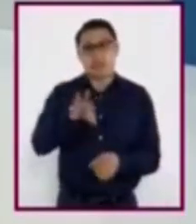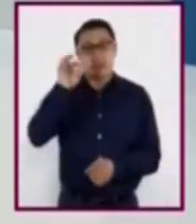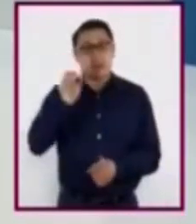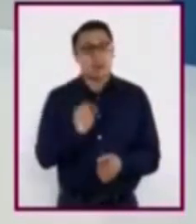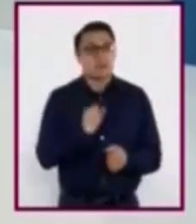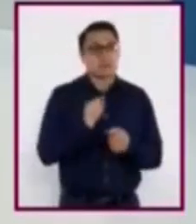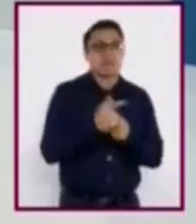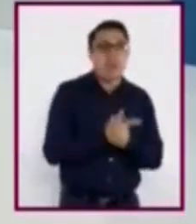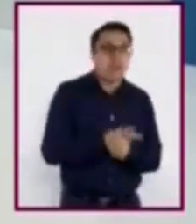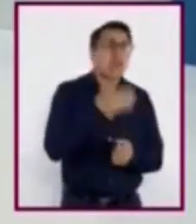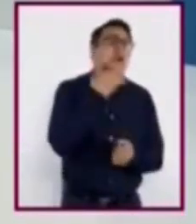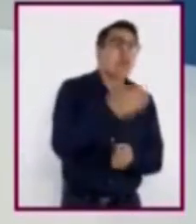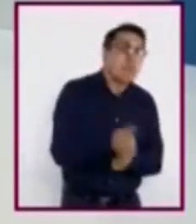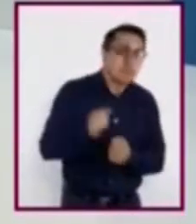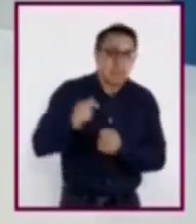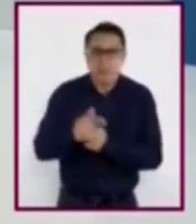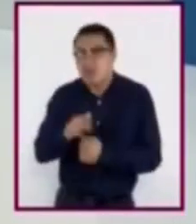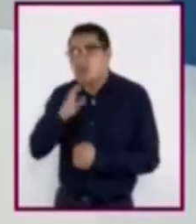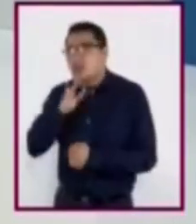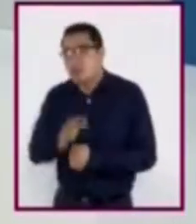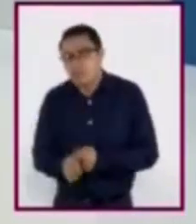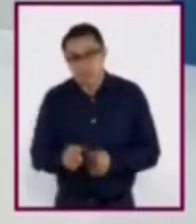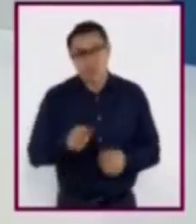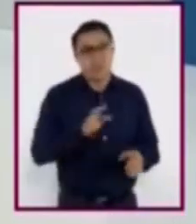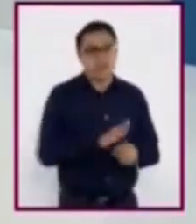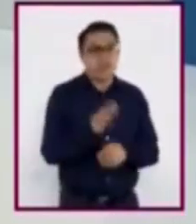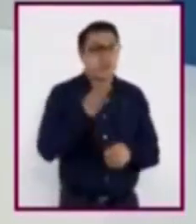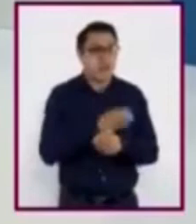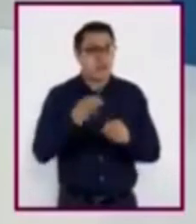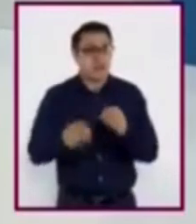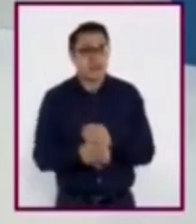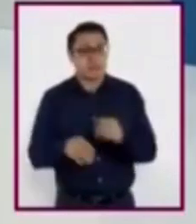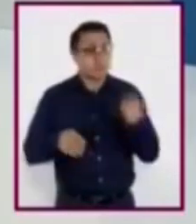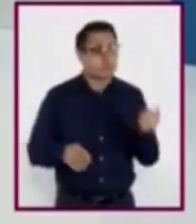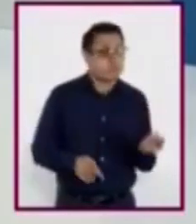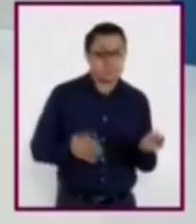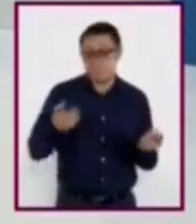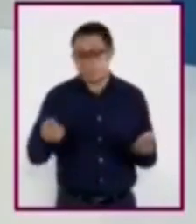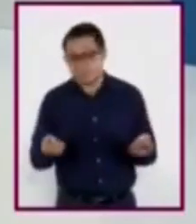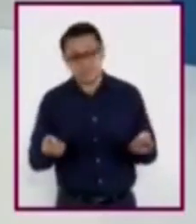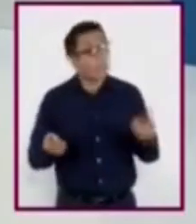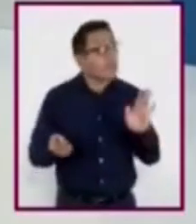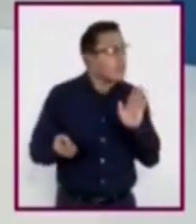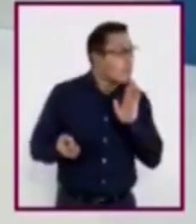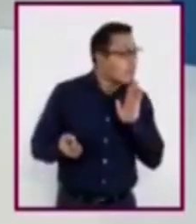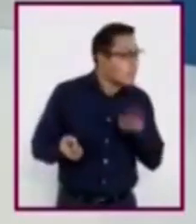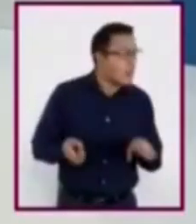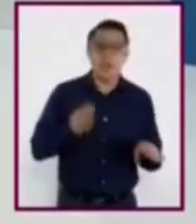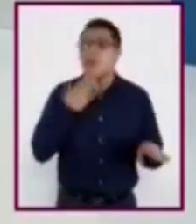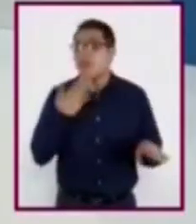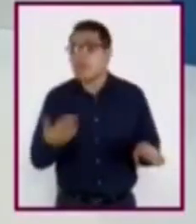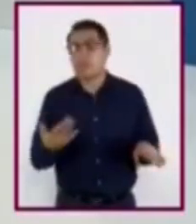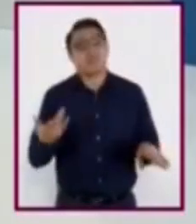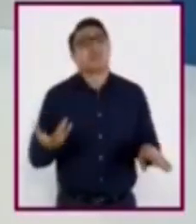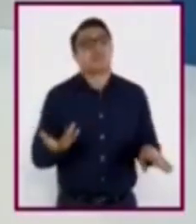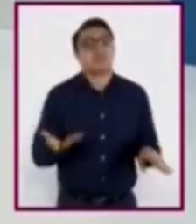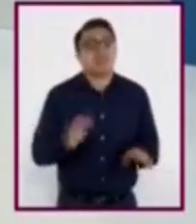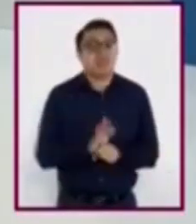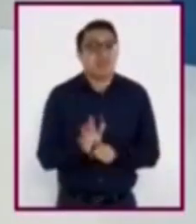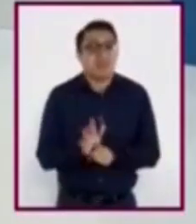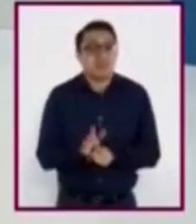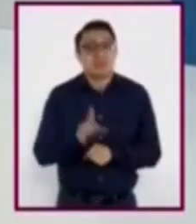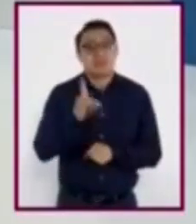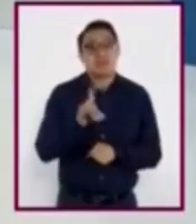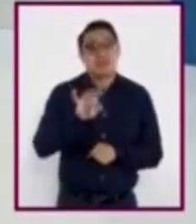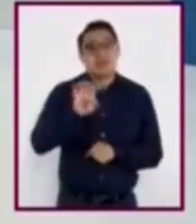o bien entre una acción correcta y una que no lo es. Los desafíos son situaciones difíciles que